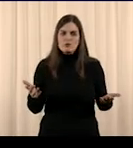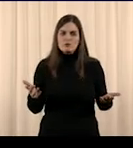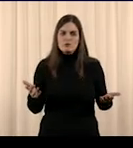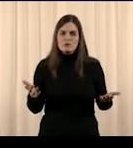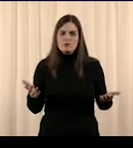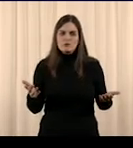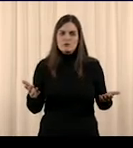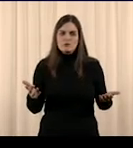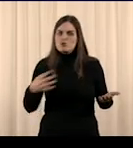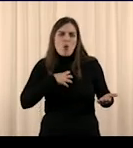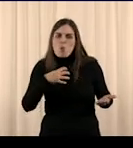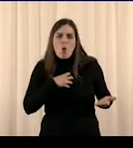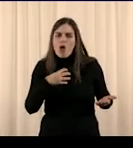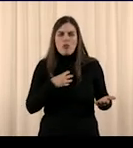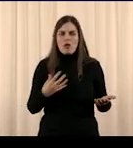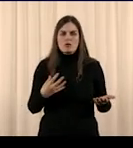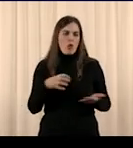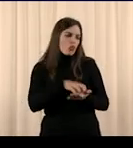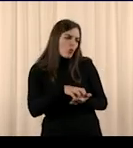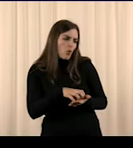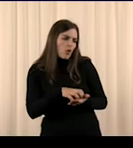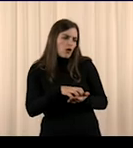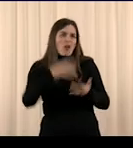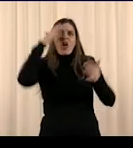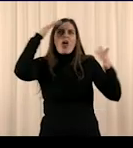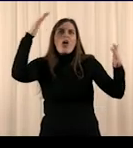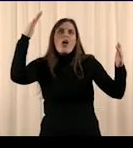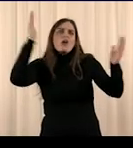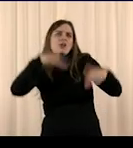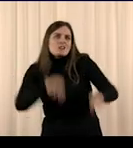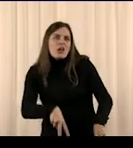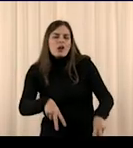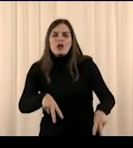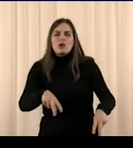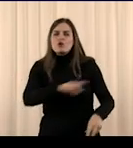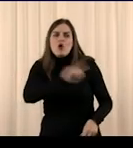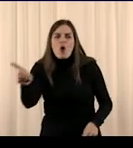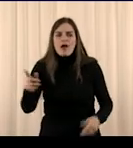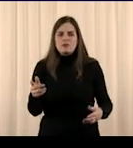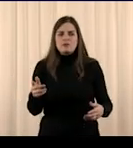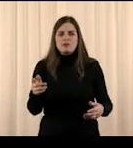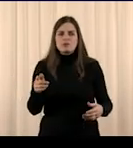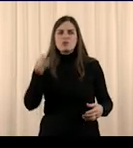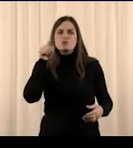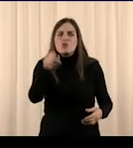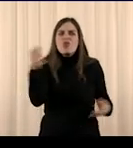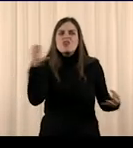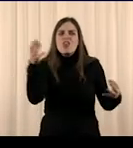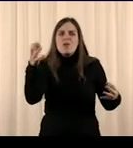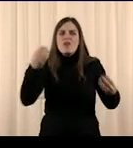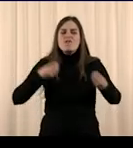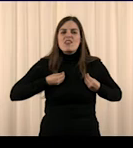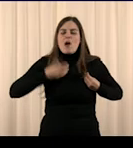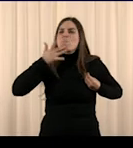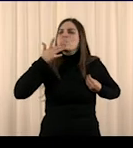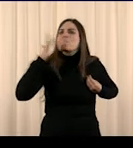Estar enterrado en las dudas y la desilusión tampoco lo es. Brillar con claridad es nuestra misión en la vida.